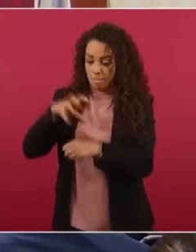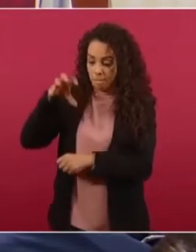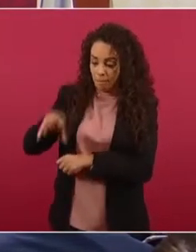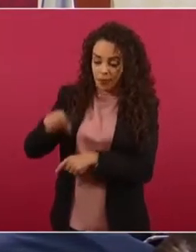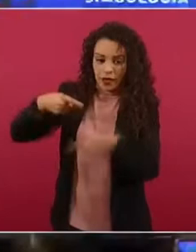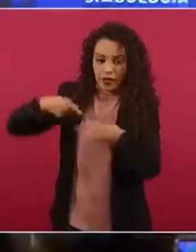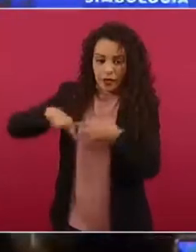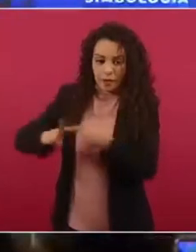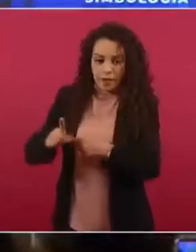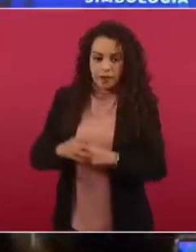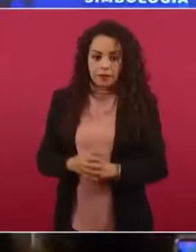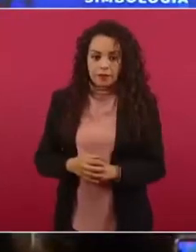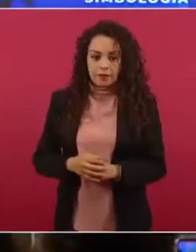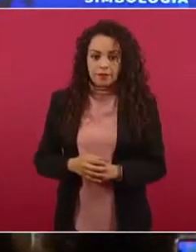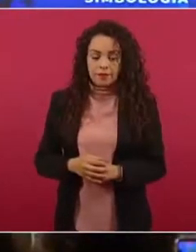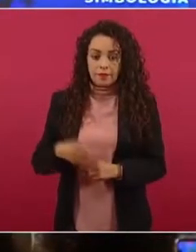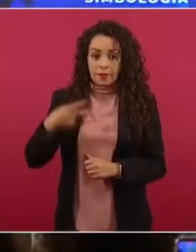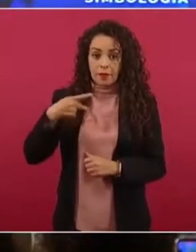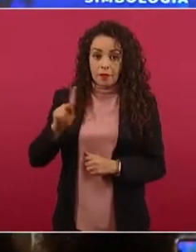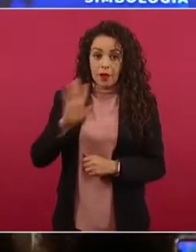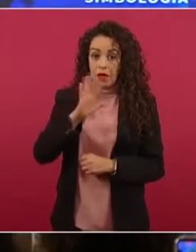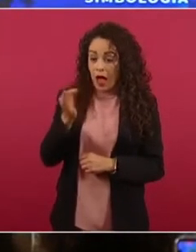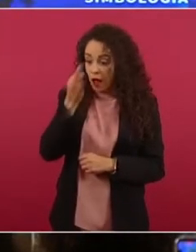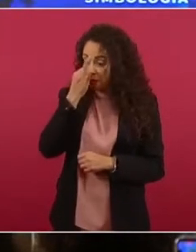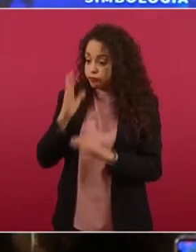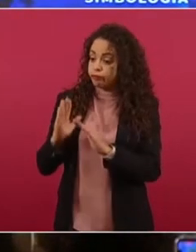Pero en esta parte llegando a Escárcega